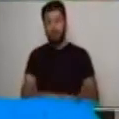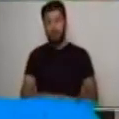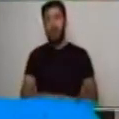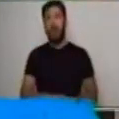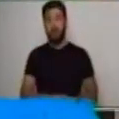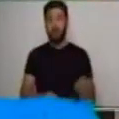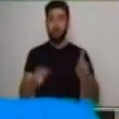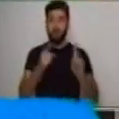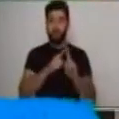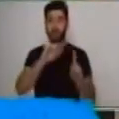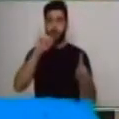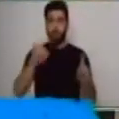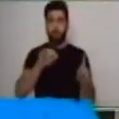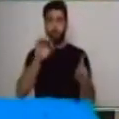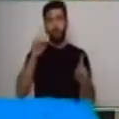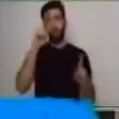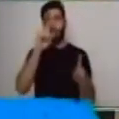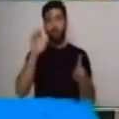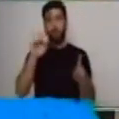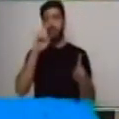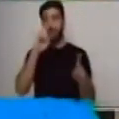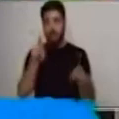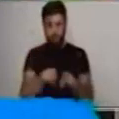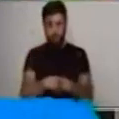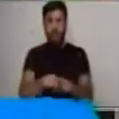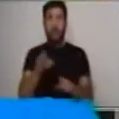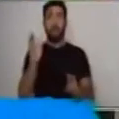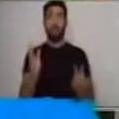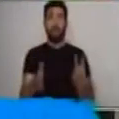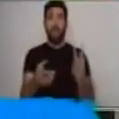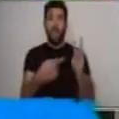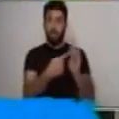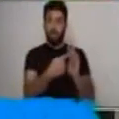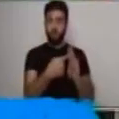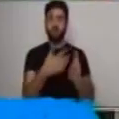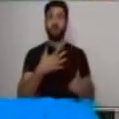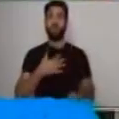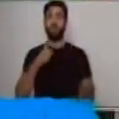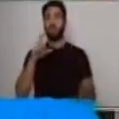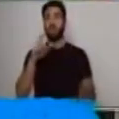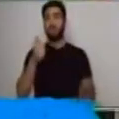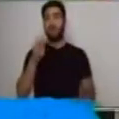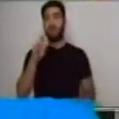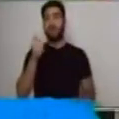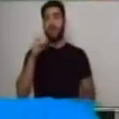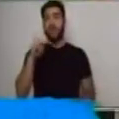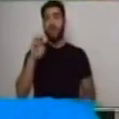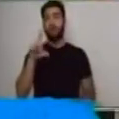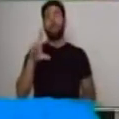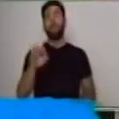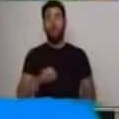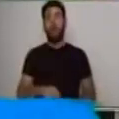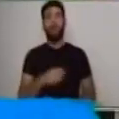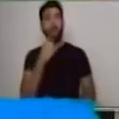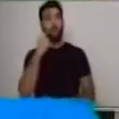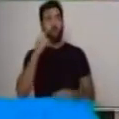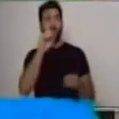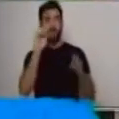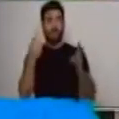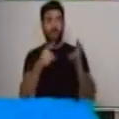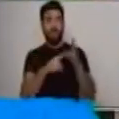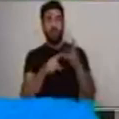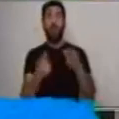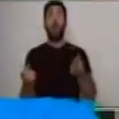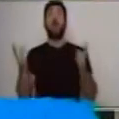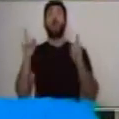son José y su perro caramelo. ¿Qué hechos se van a contar? Los hechos que